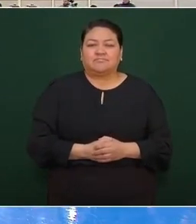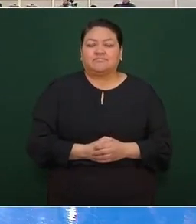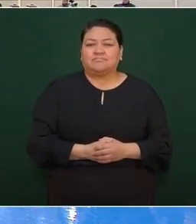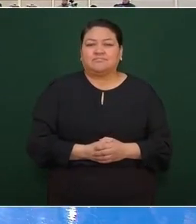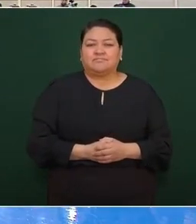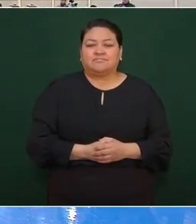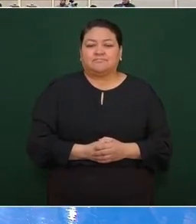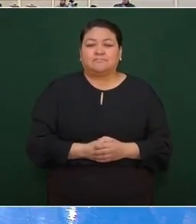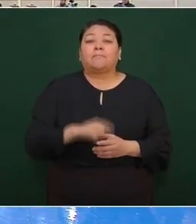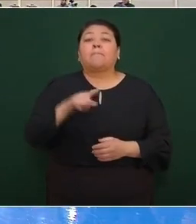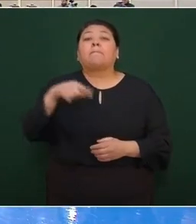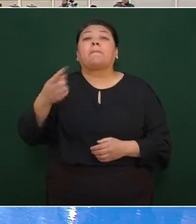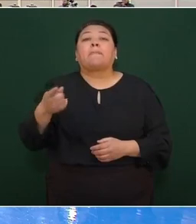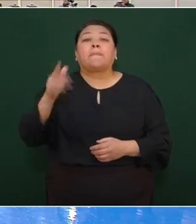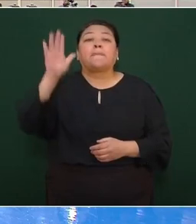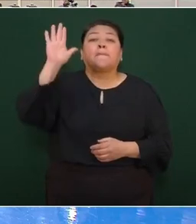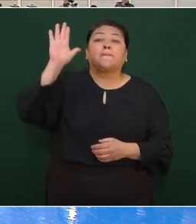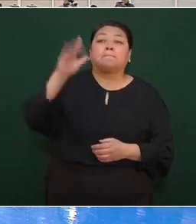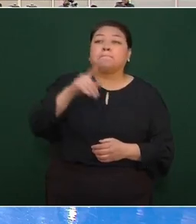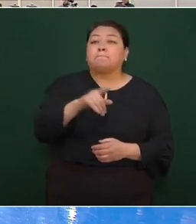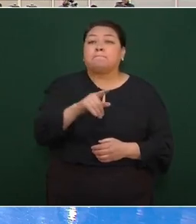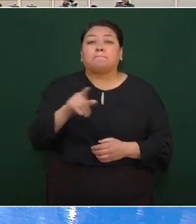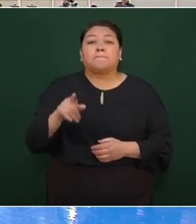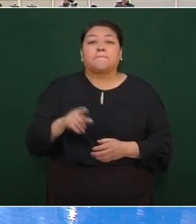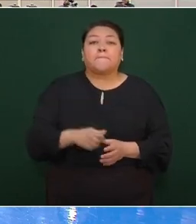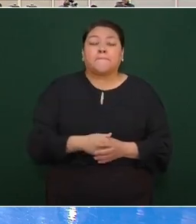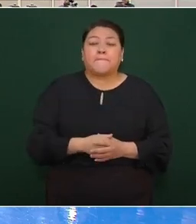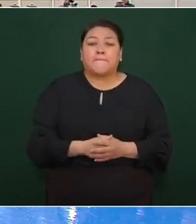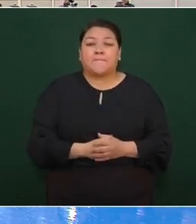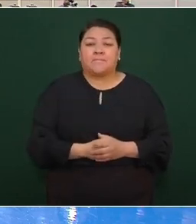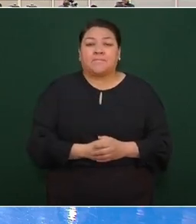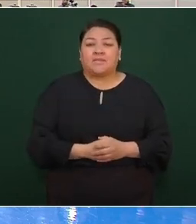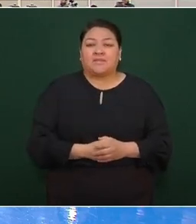¿Quién sigue? Ahí. ¿Quién sigue?